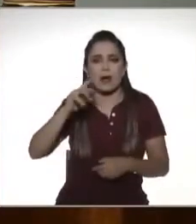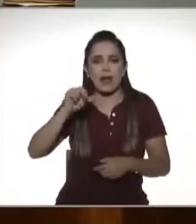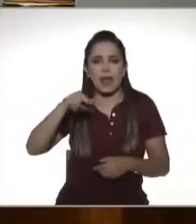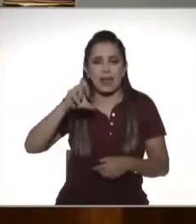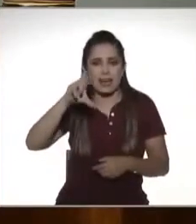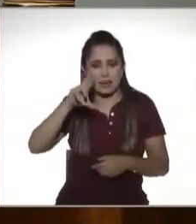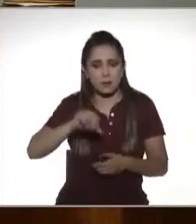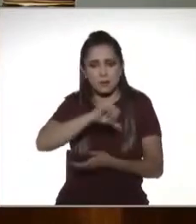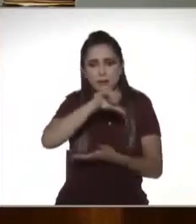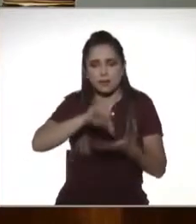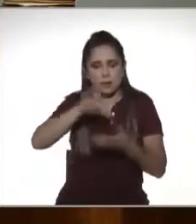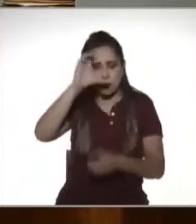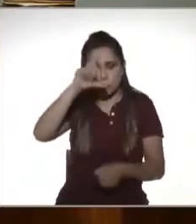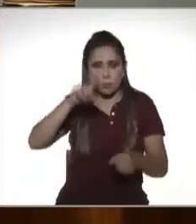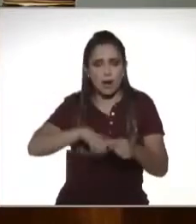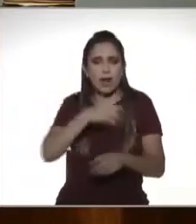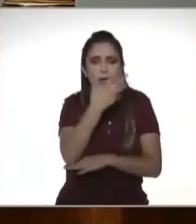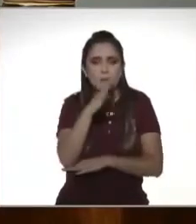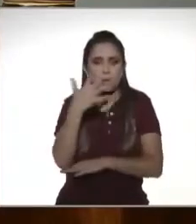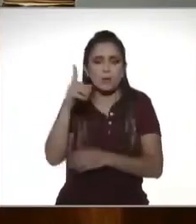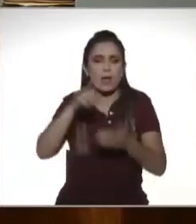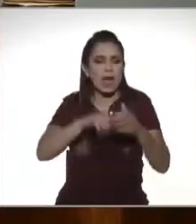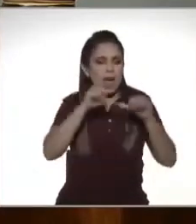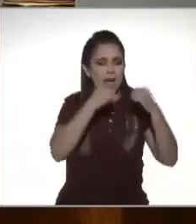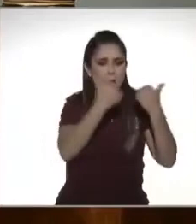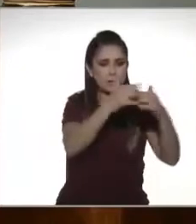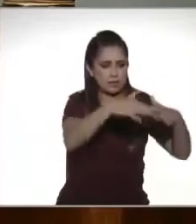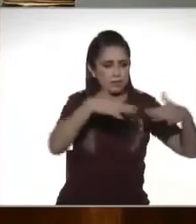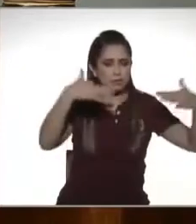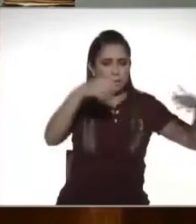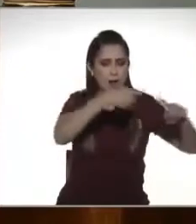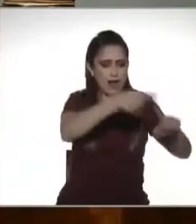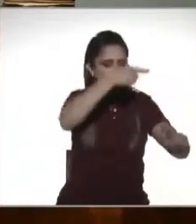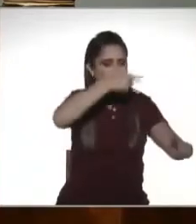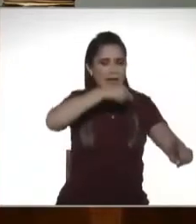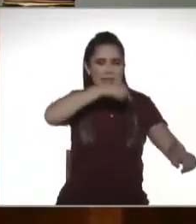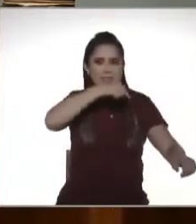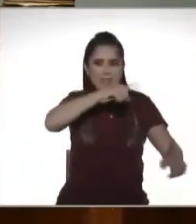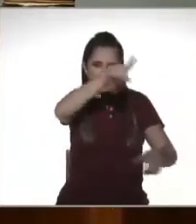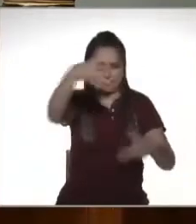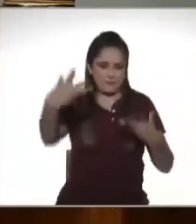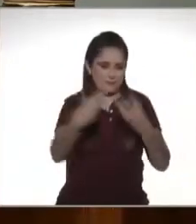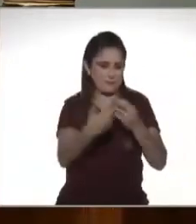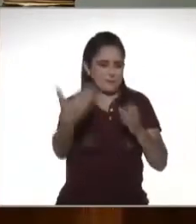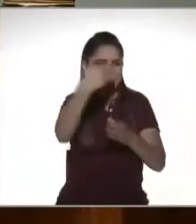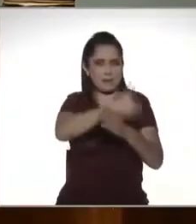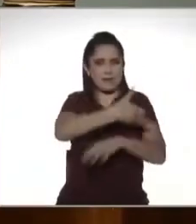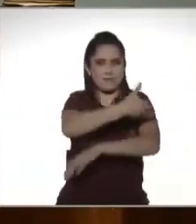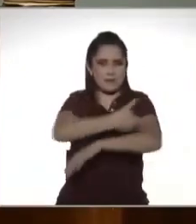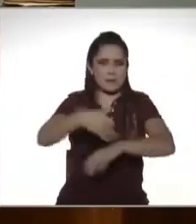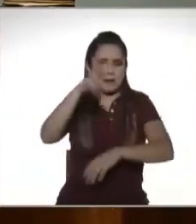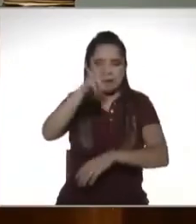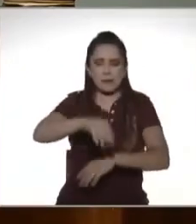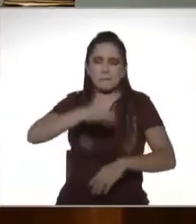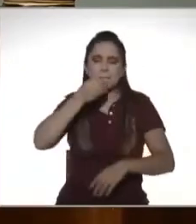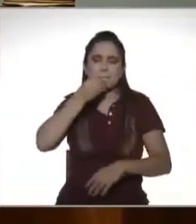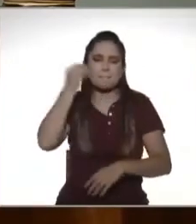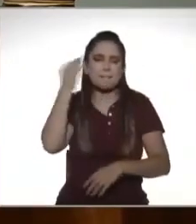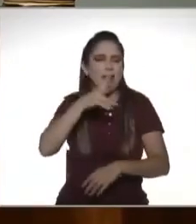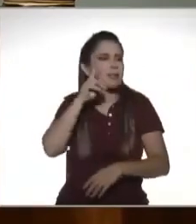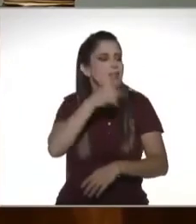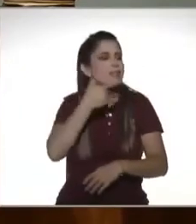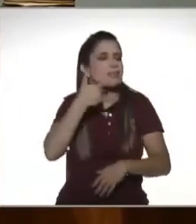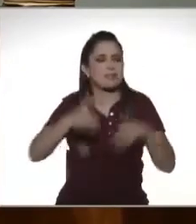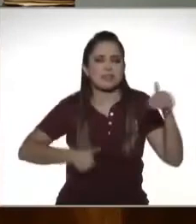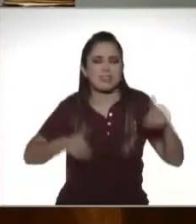cultural del bosque que está ahí atrás del auditorio nacional de verdad vayan y vayan con su familia sería fabuloso tener esta